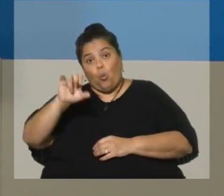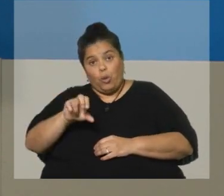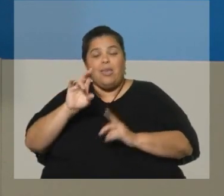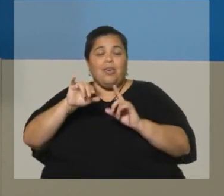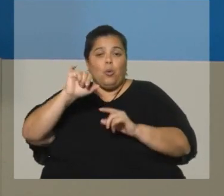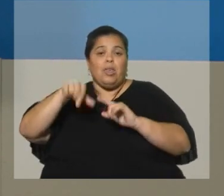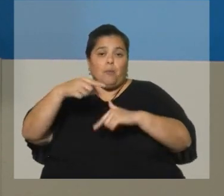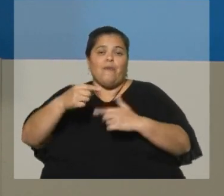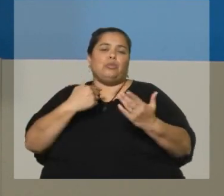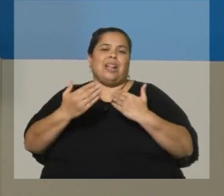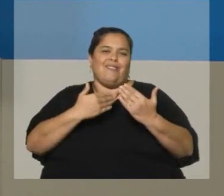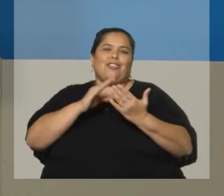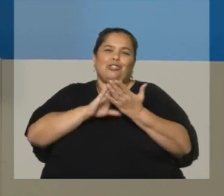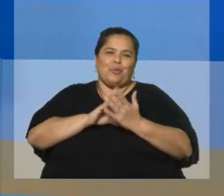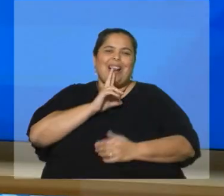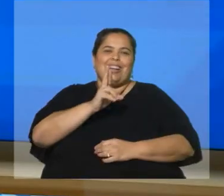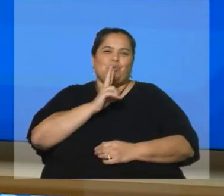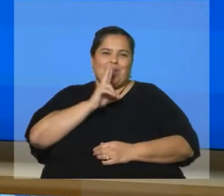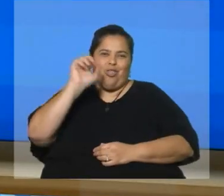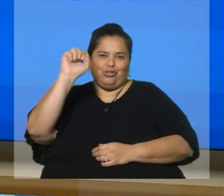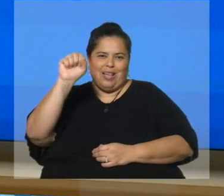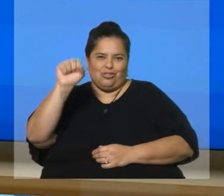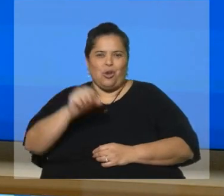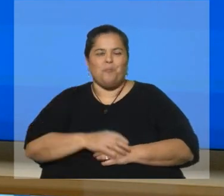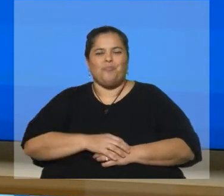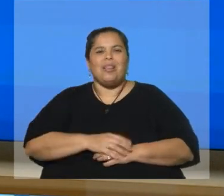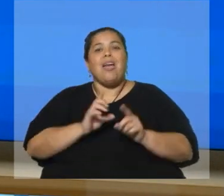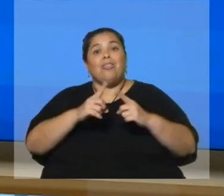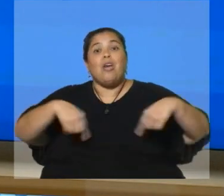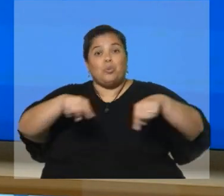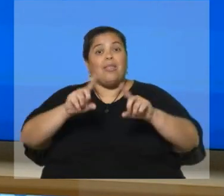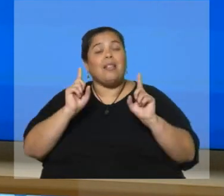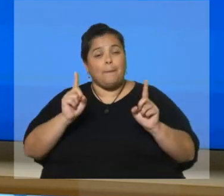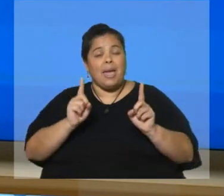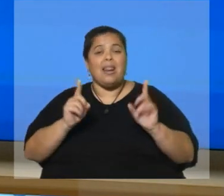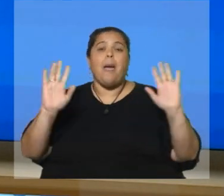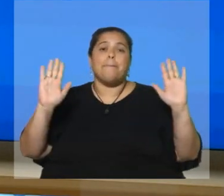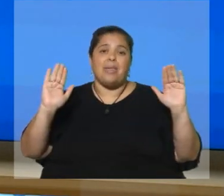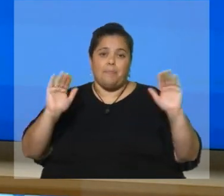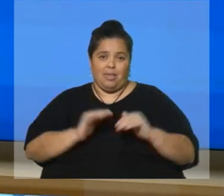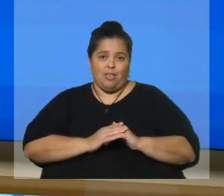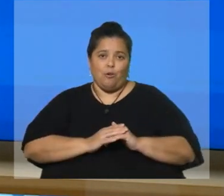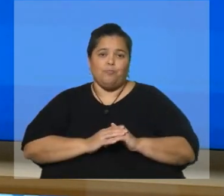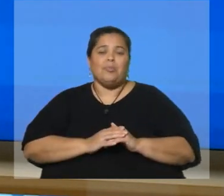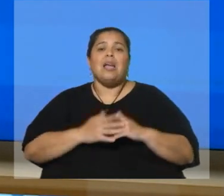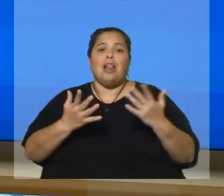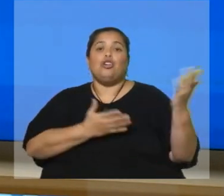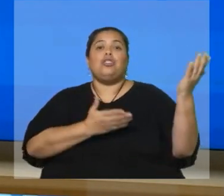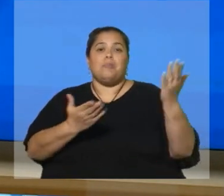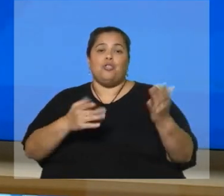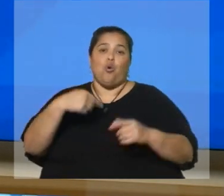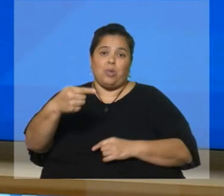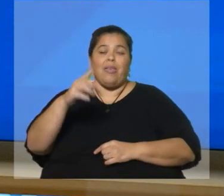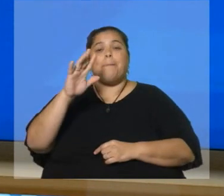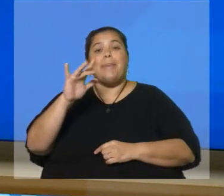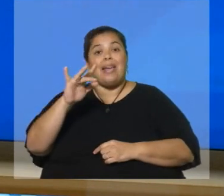sobre los resultados de este censo. Amigos, de ustedes también me despido ahora, los invito para el